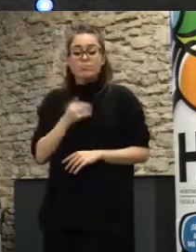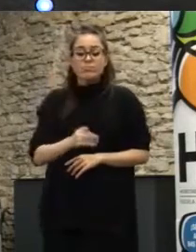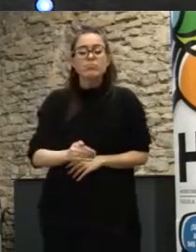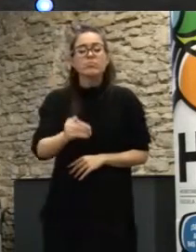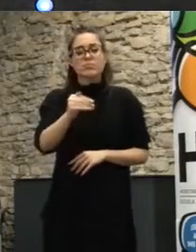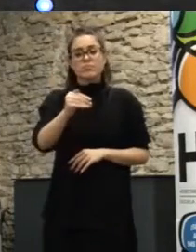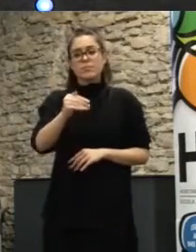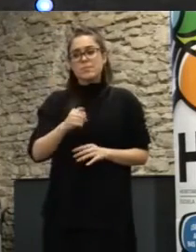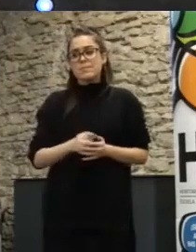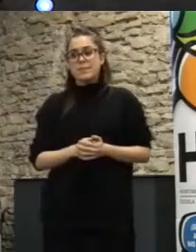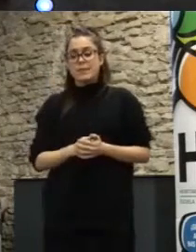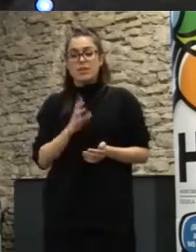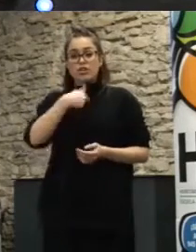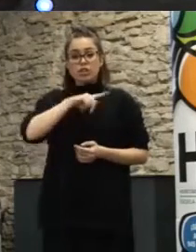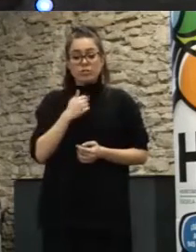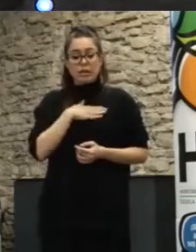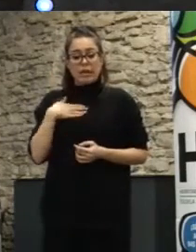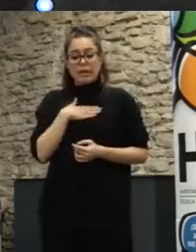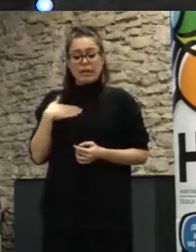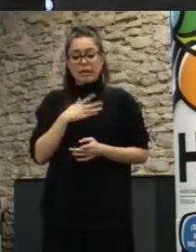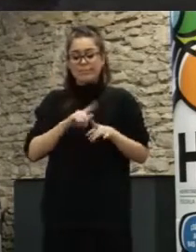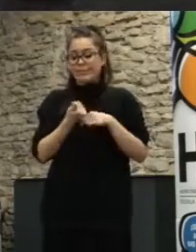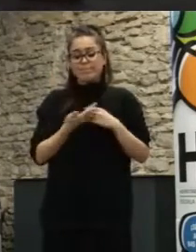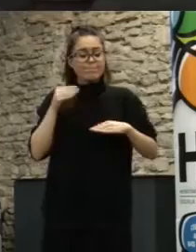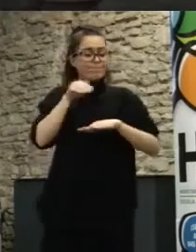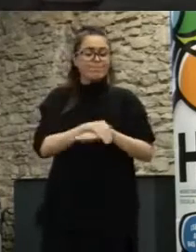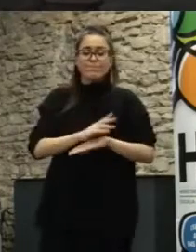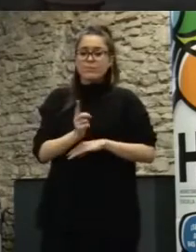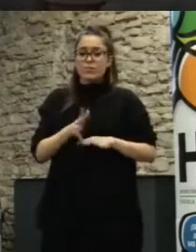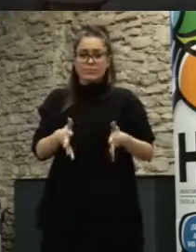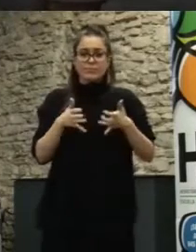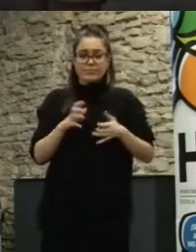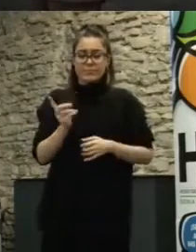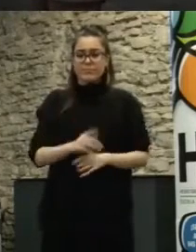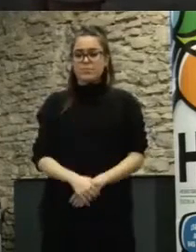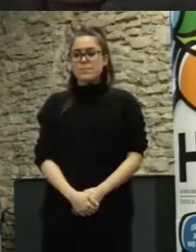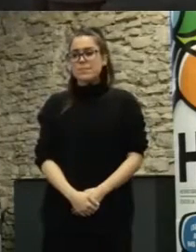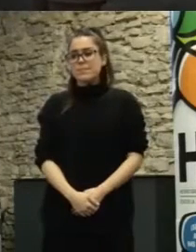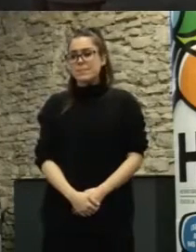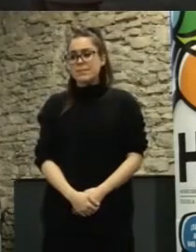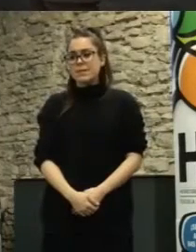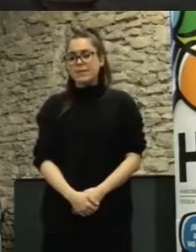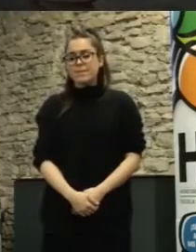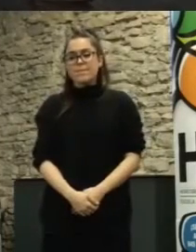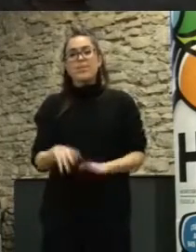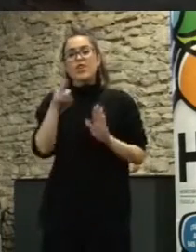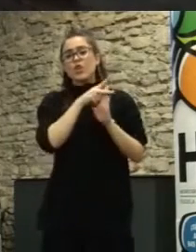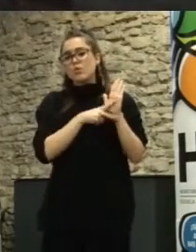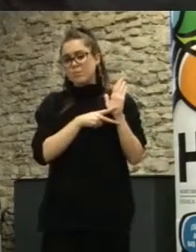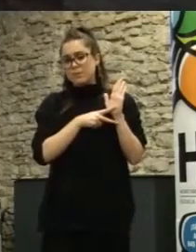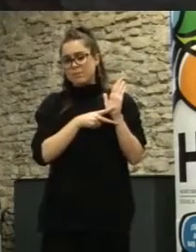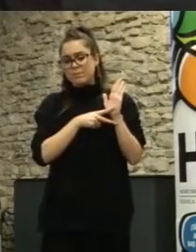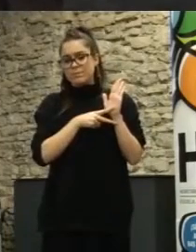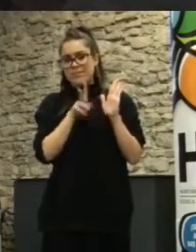que uno esperaba o el retorno que uno esperaba para este tipo de proyectos los marcos normativos desde luego